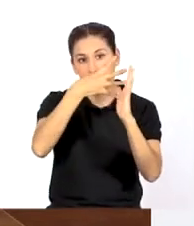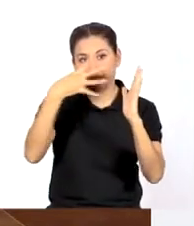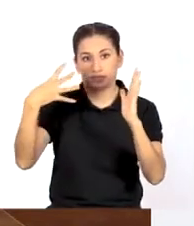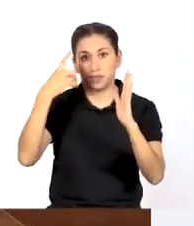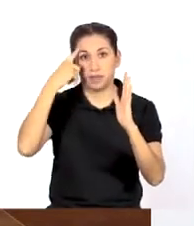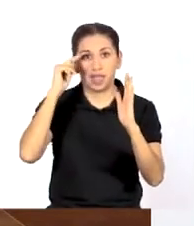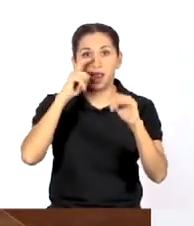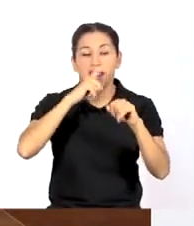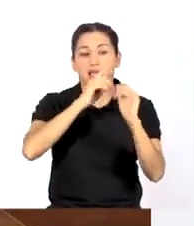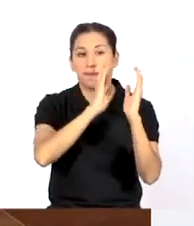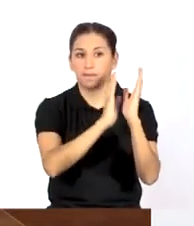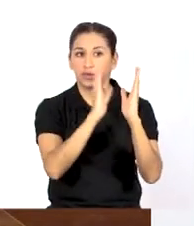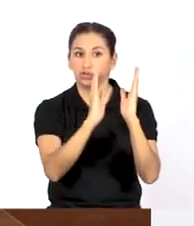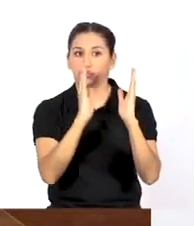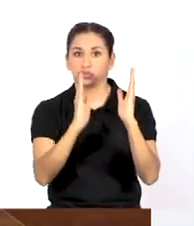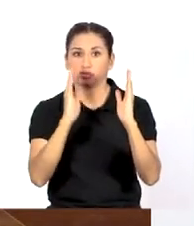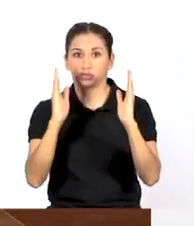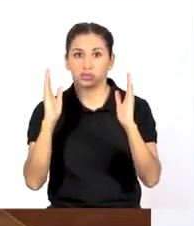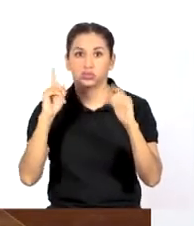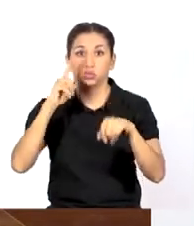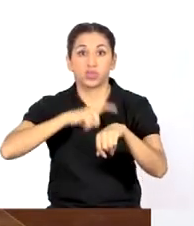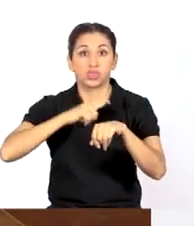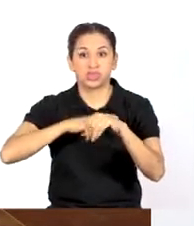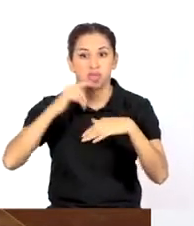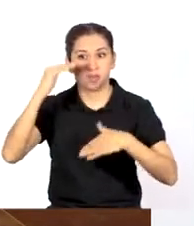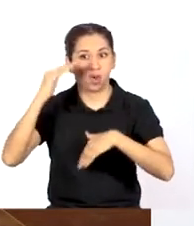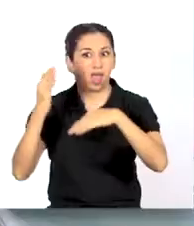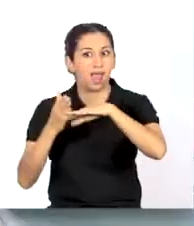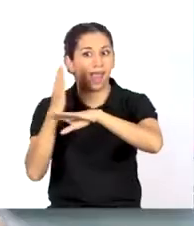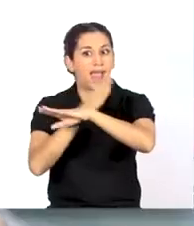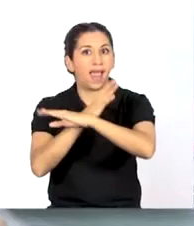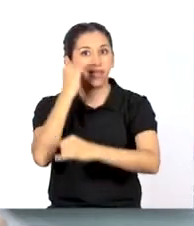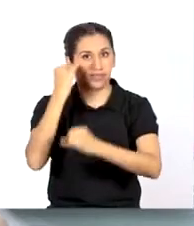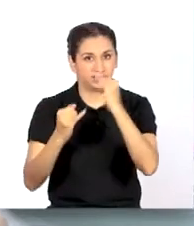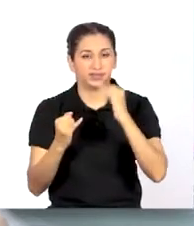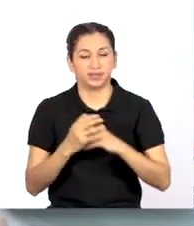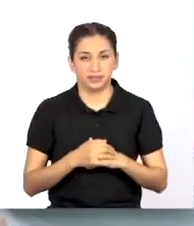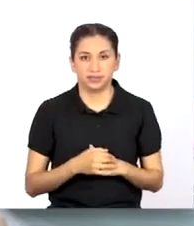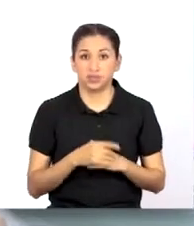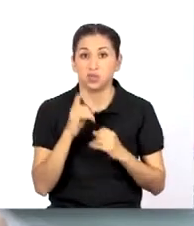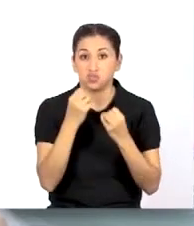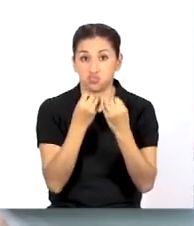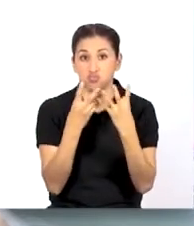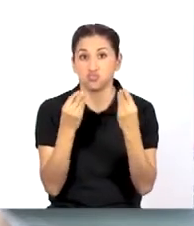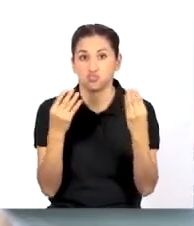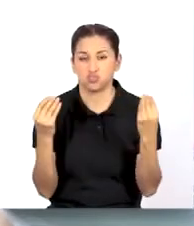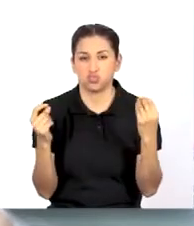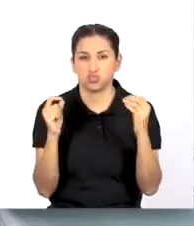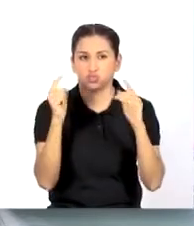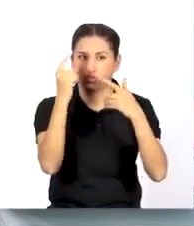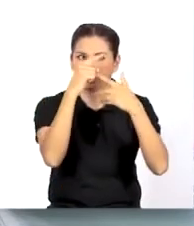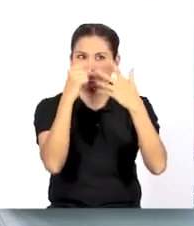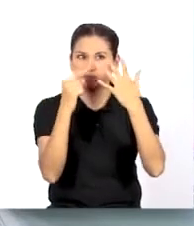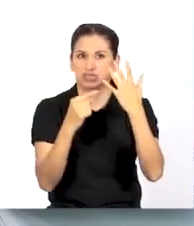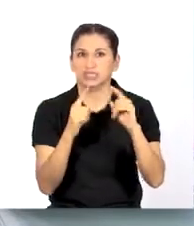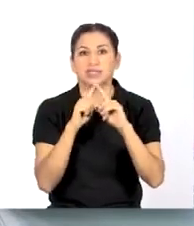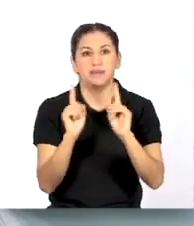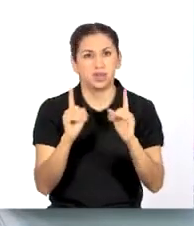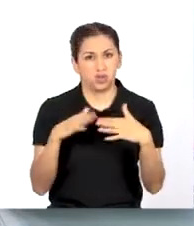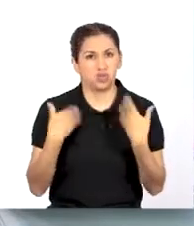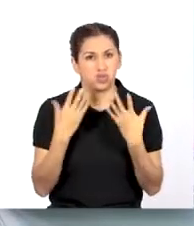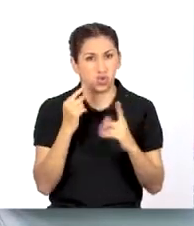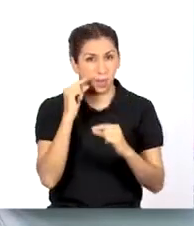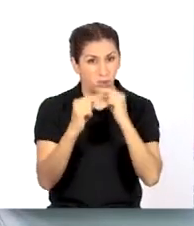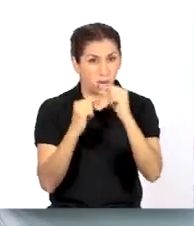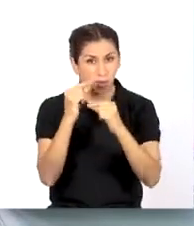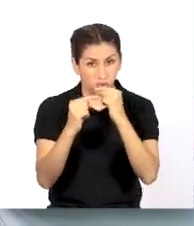cumplir nuestro proyecto dentro de una meta temporal. Son bastantes puntos, pero creo que podemos